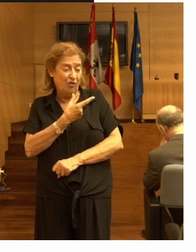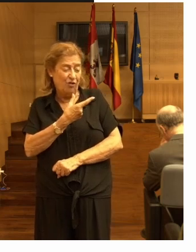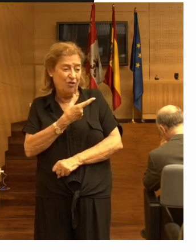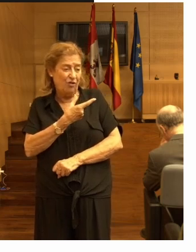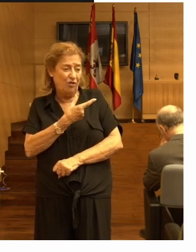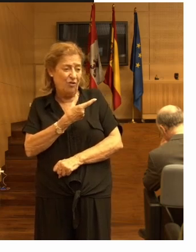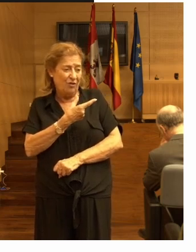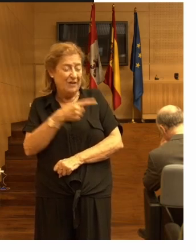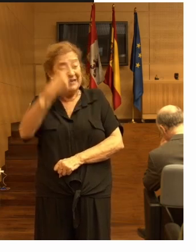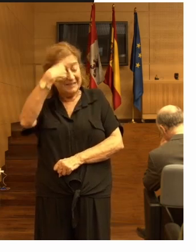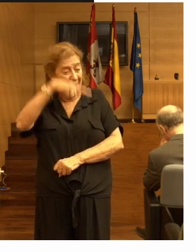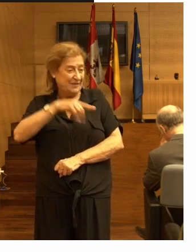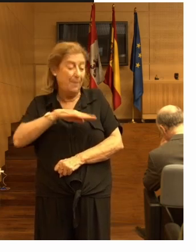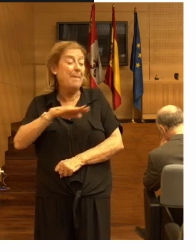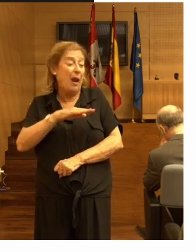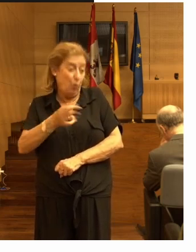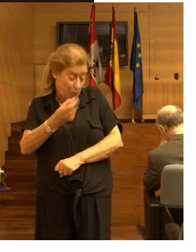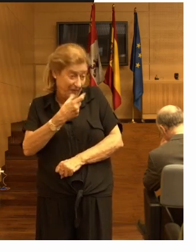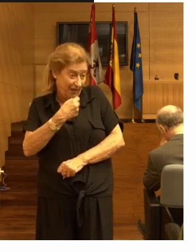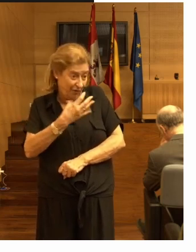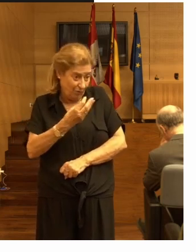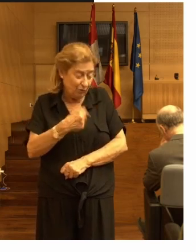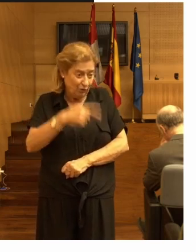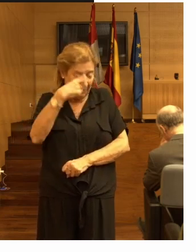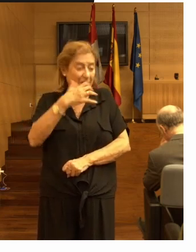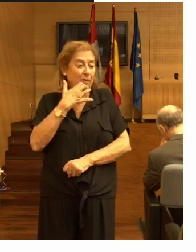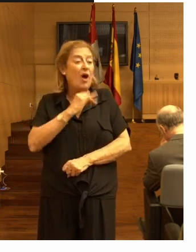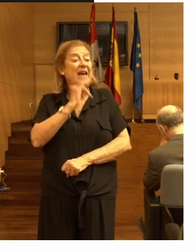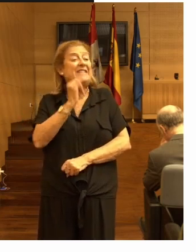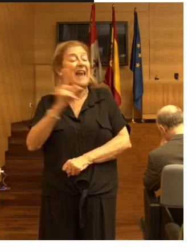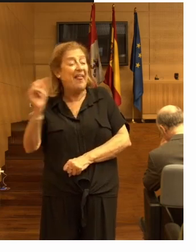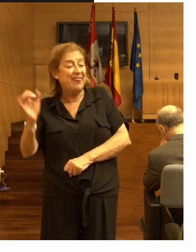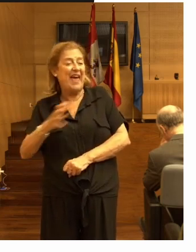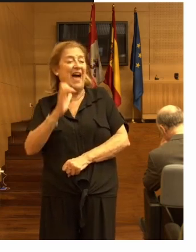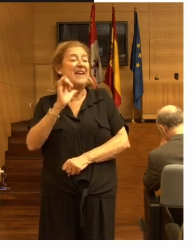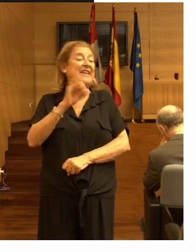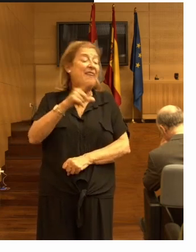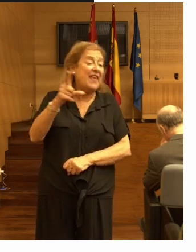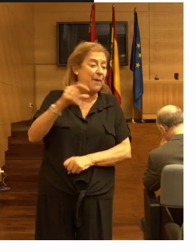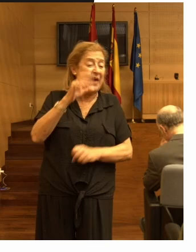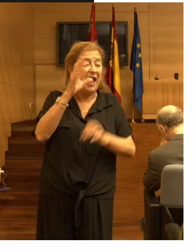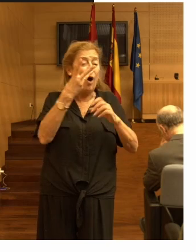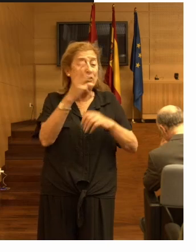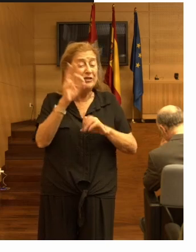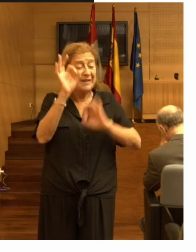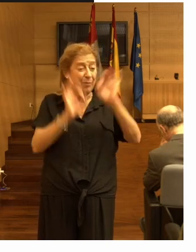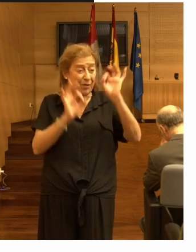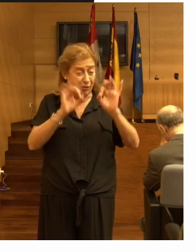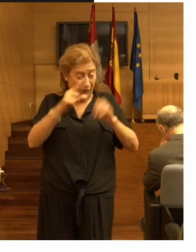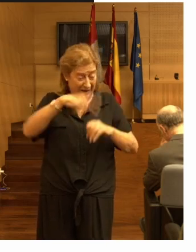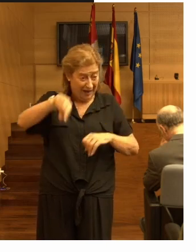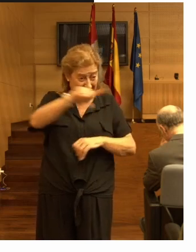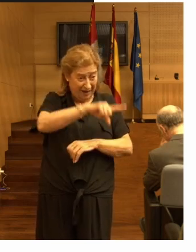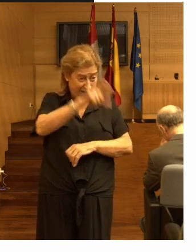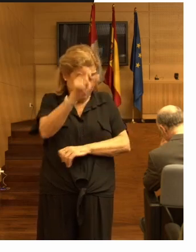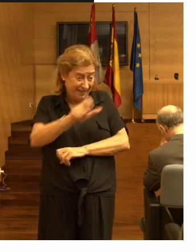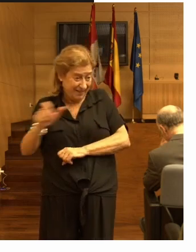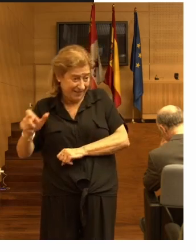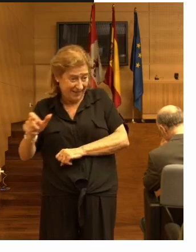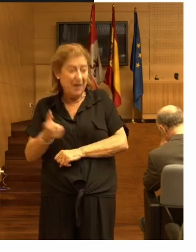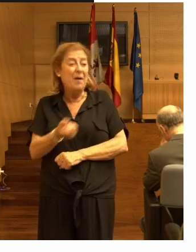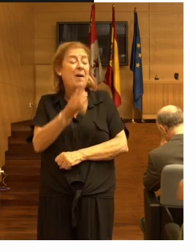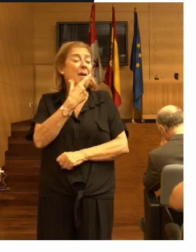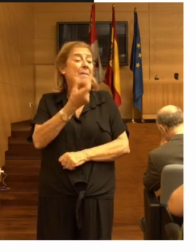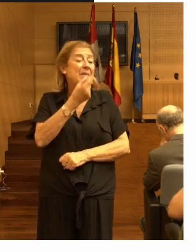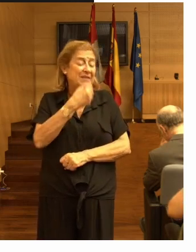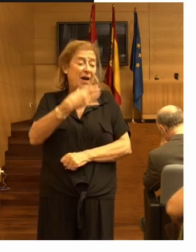se sabe que es malo por ejemplo en Islandia en Escandinavia el 80% de la población toma